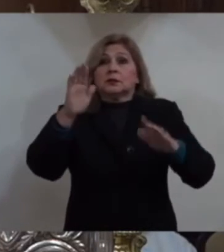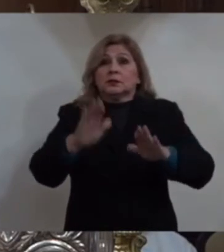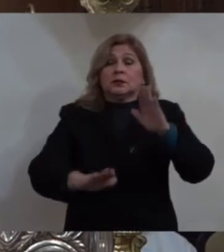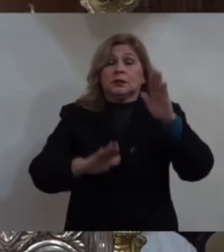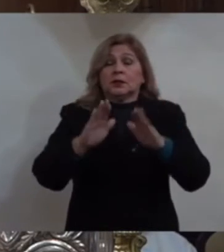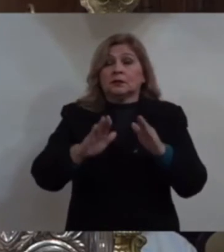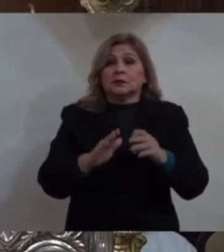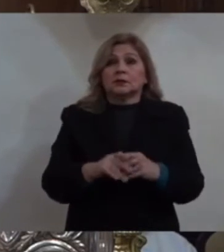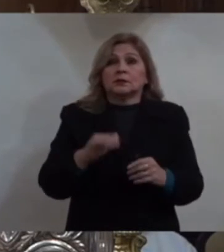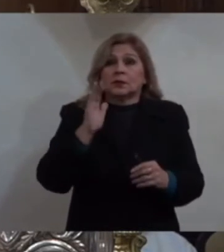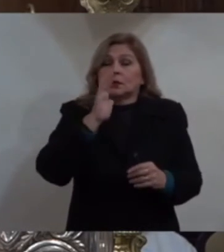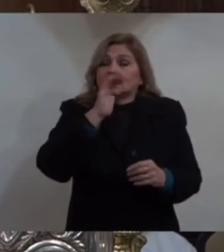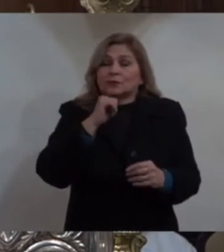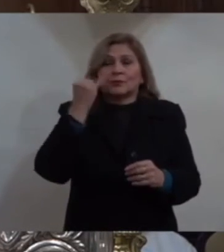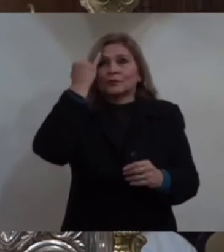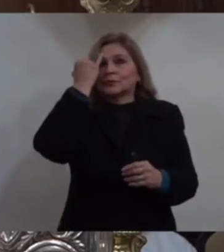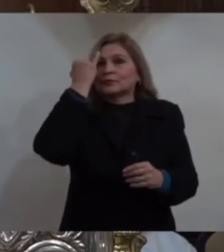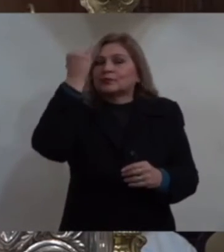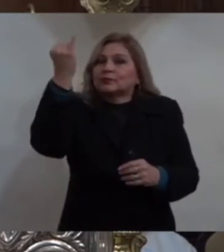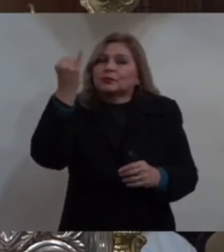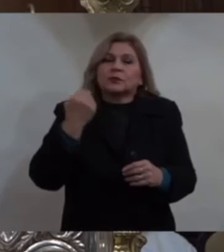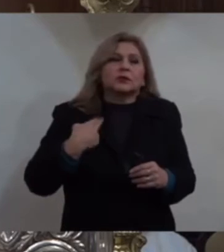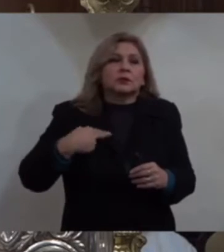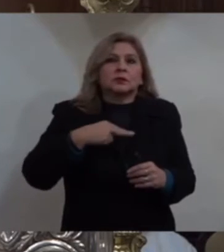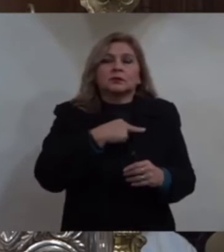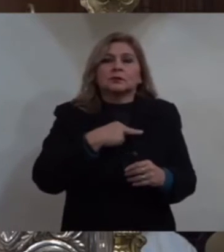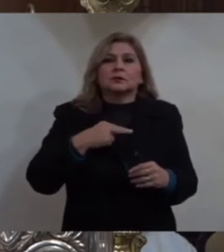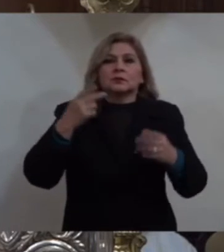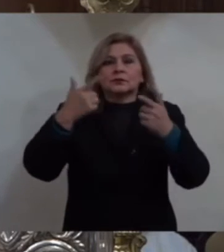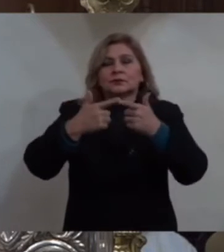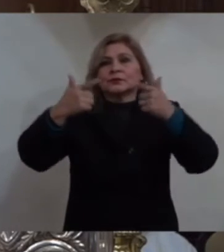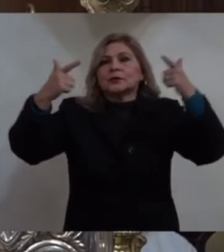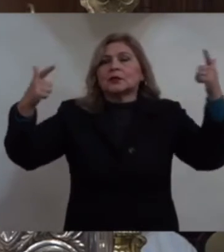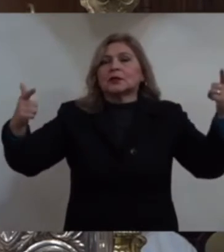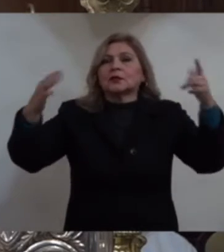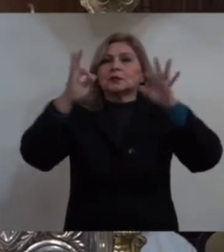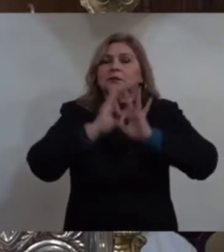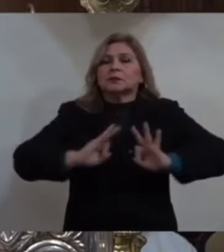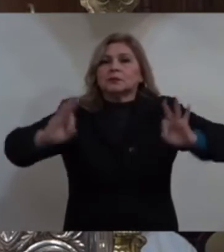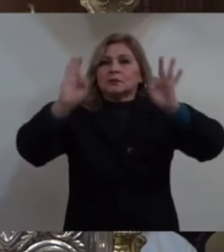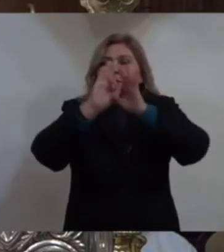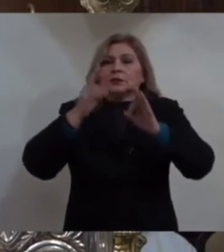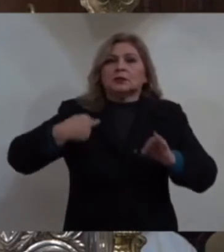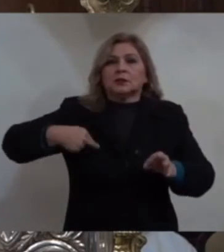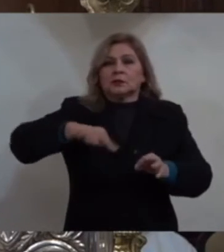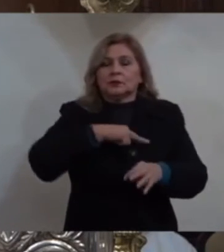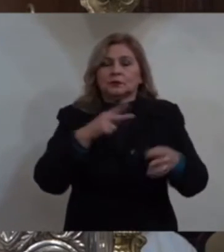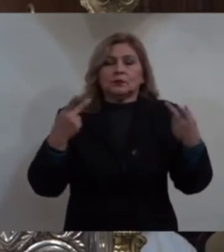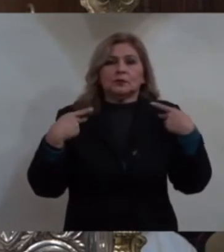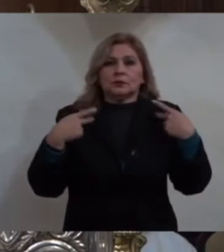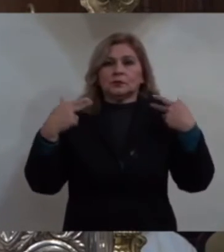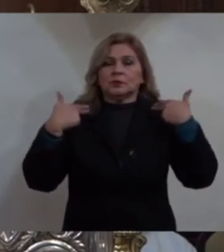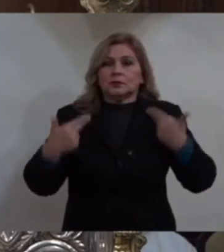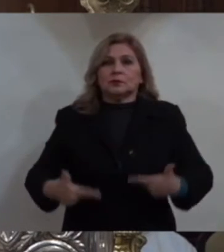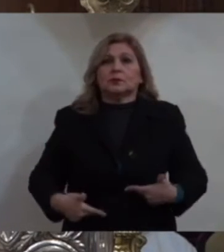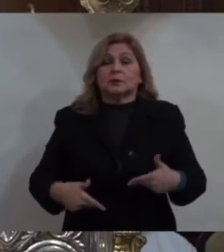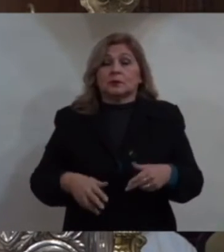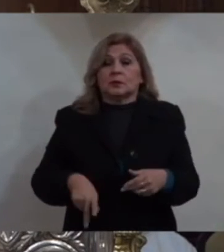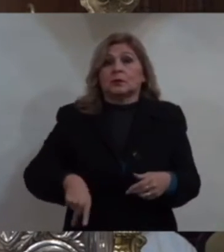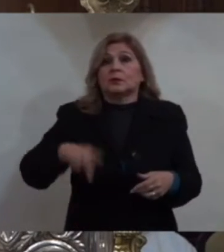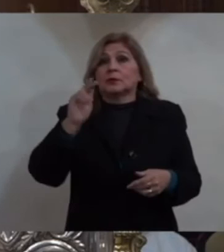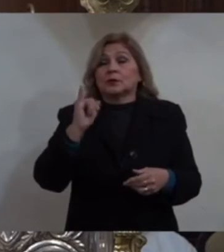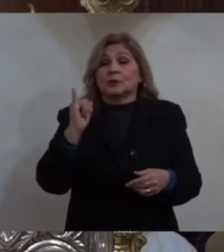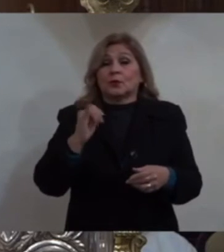siquiera podemos imaginar, pero también el incienso, porque